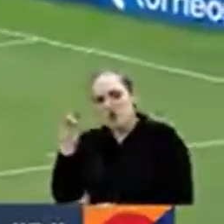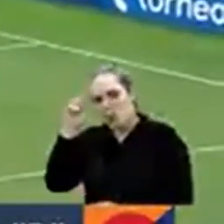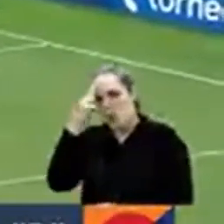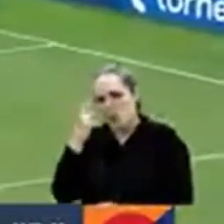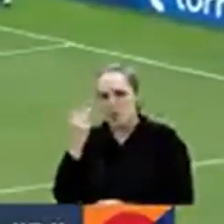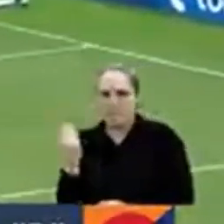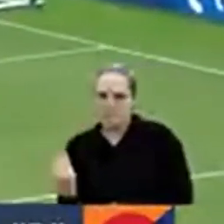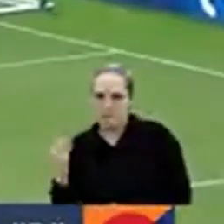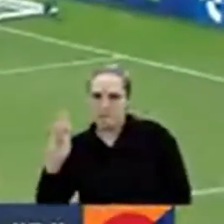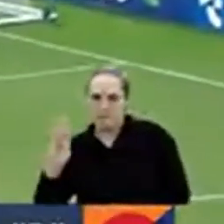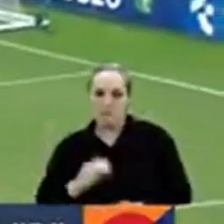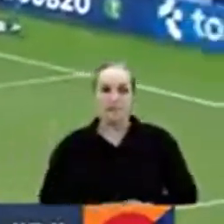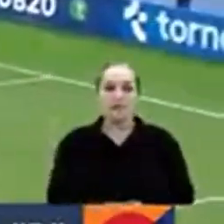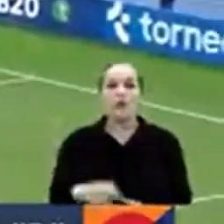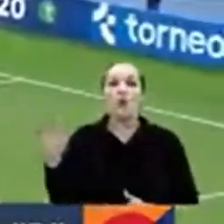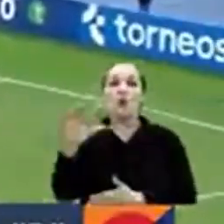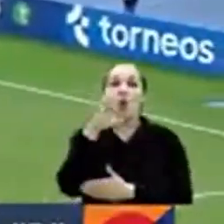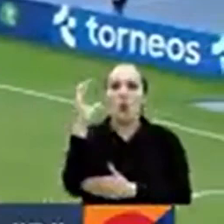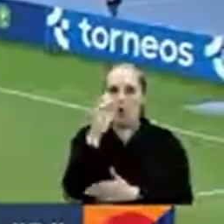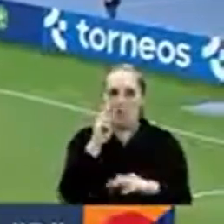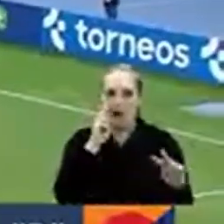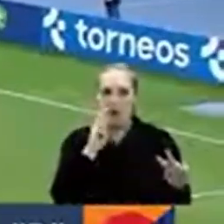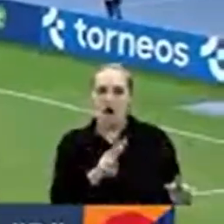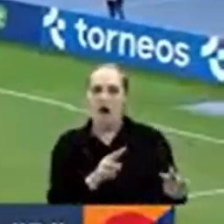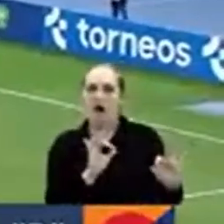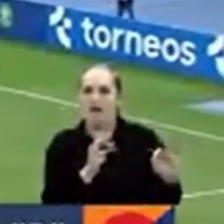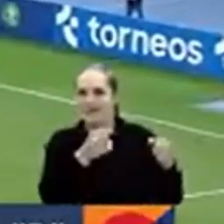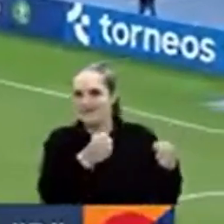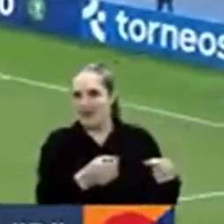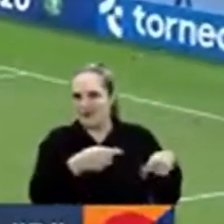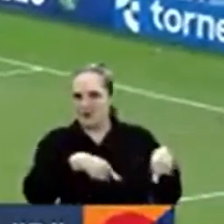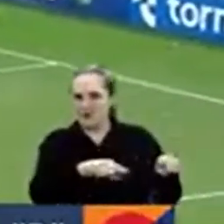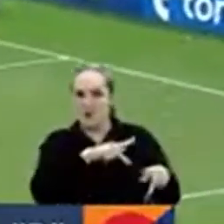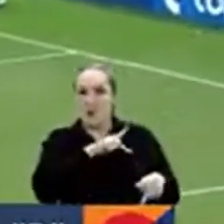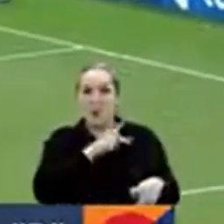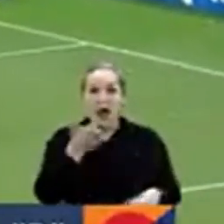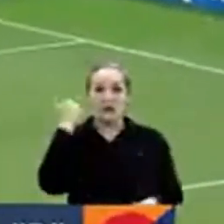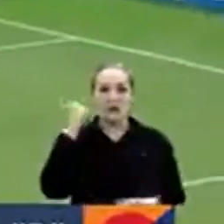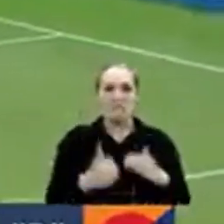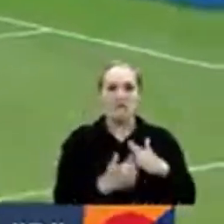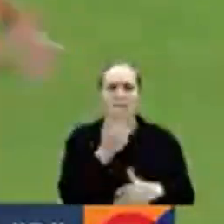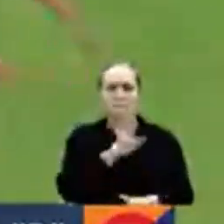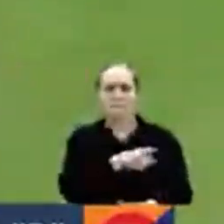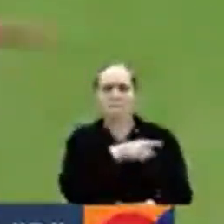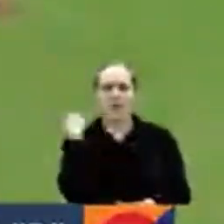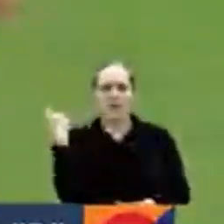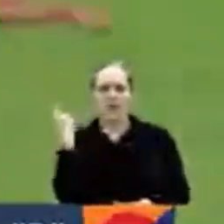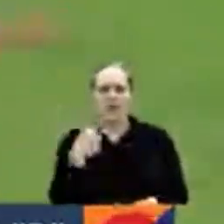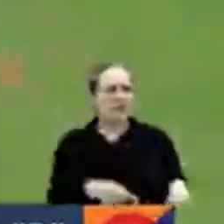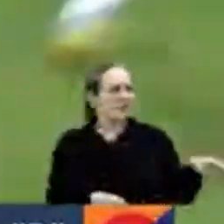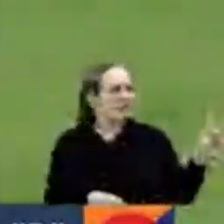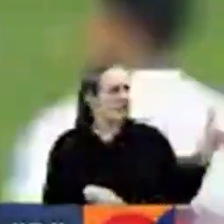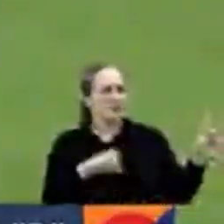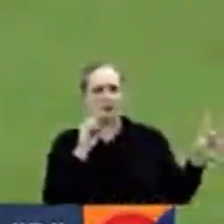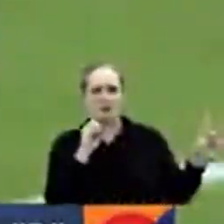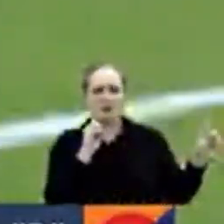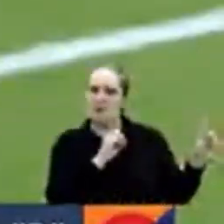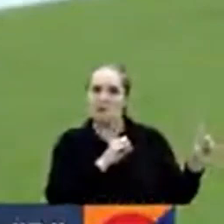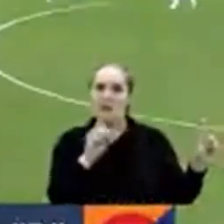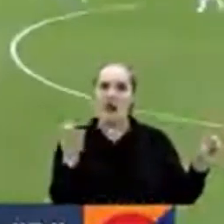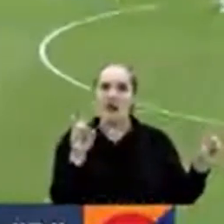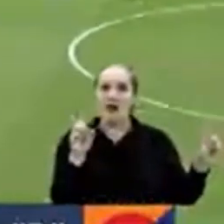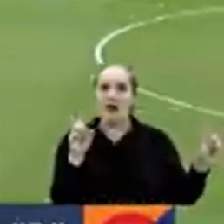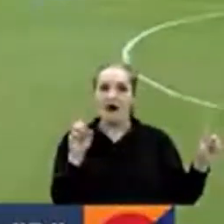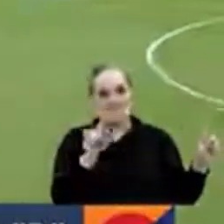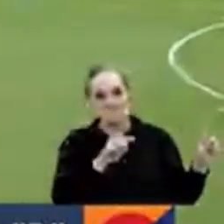Colombia retomó su condición de candidato por ser local y a pesar de iniciar perdiendo, logró remontar ante los peruanos. La gran